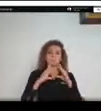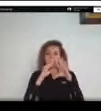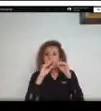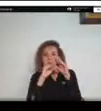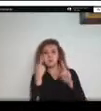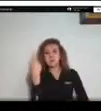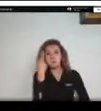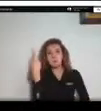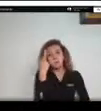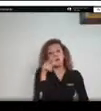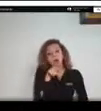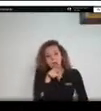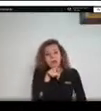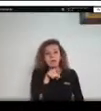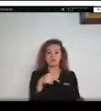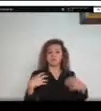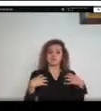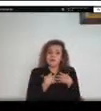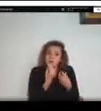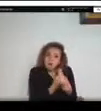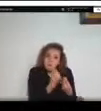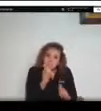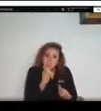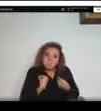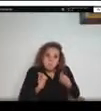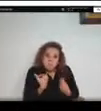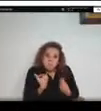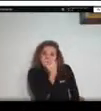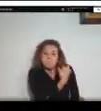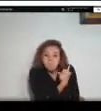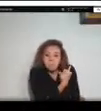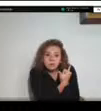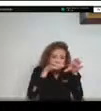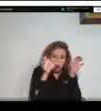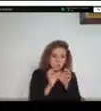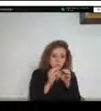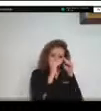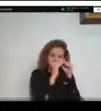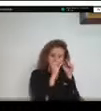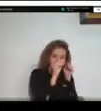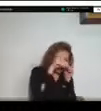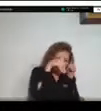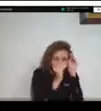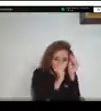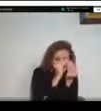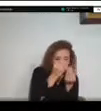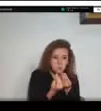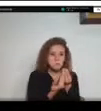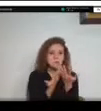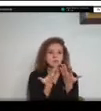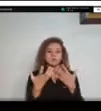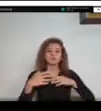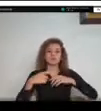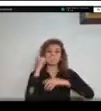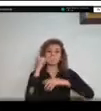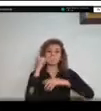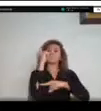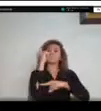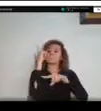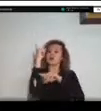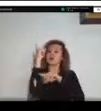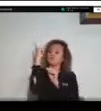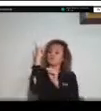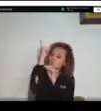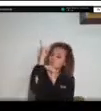sus madrigueras hacen sus nidos en los troncos mientras que los